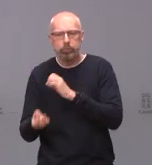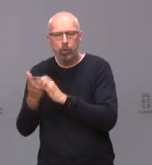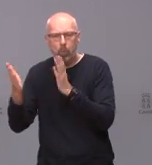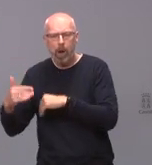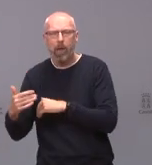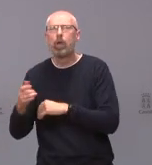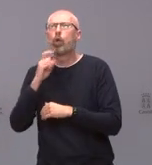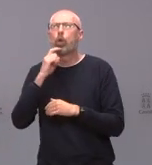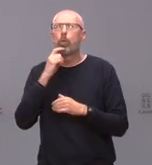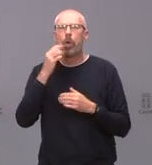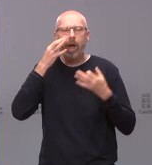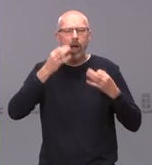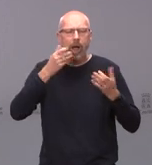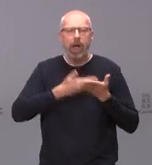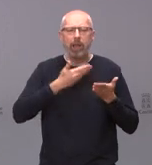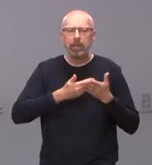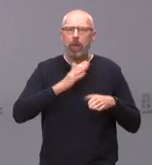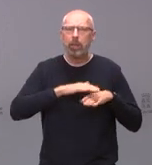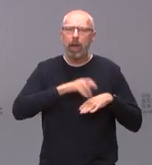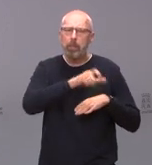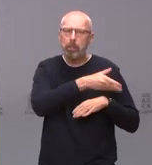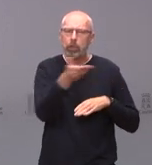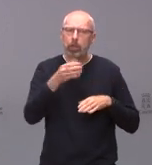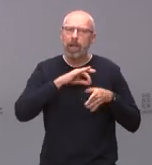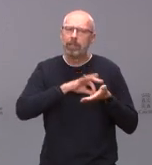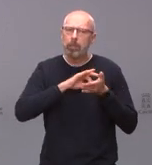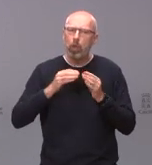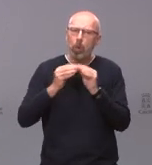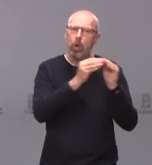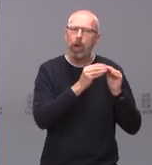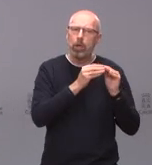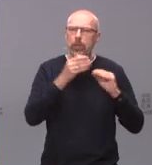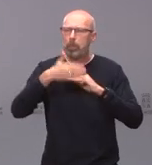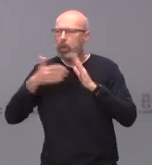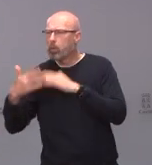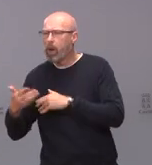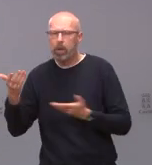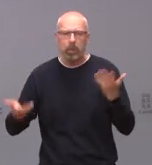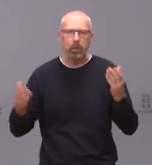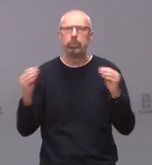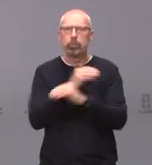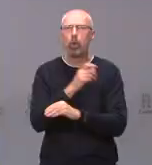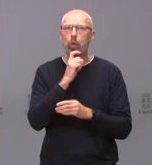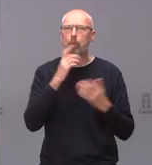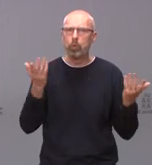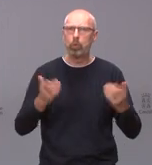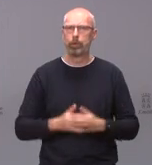de Castilla y León tenga un servicio homogéneo en todo el territorio? Gracias Sí, sobre si nos hemos puesto en